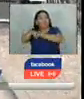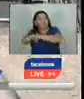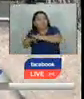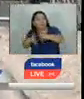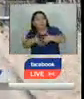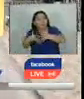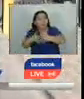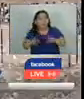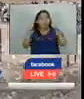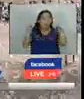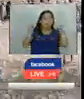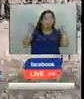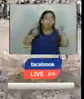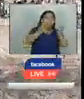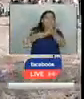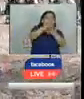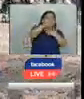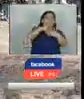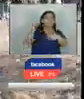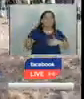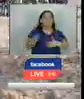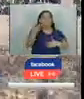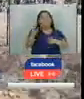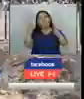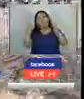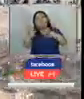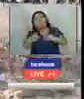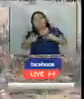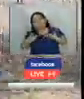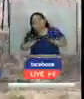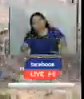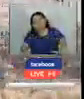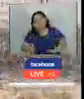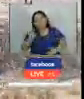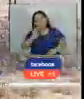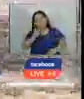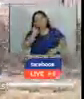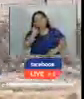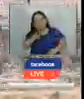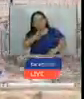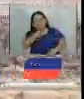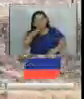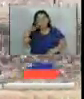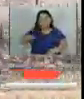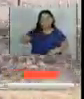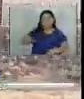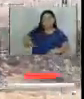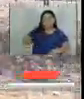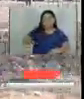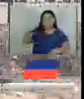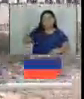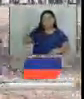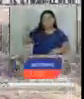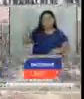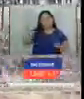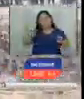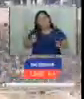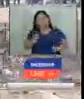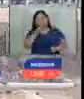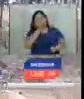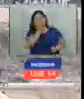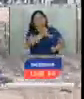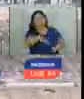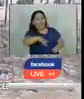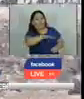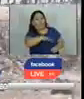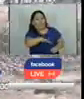bajo el programa CBP One y el Parol Humanitario y les estaremos dando el seguimiento tanto acá en los Estados Unidos como también en el lugar de